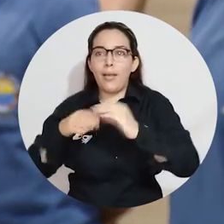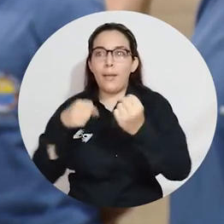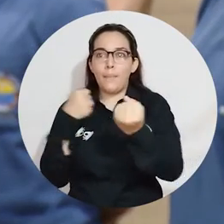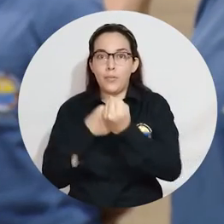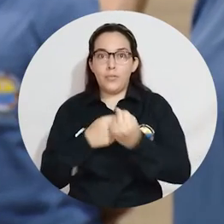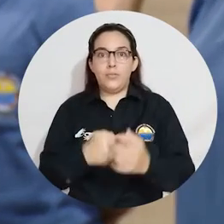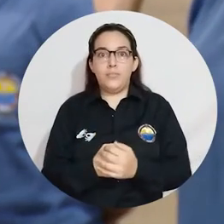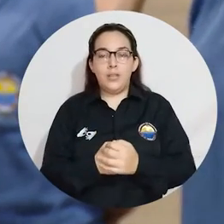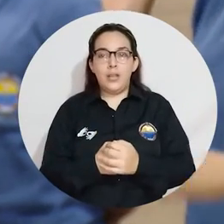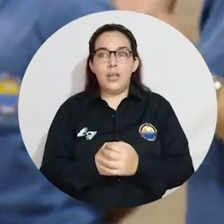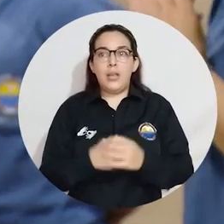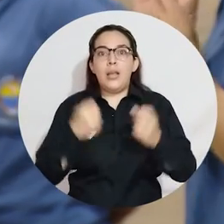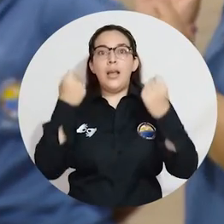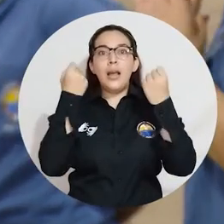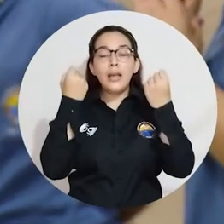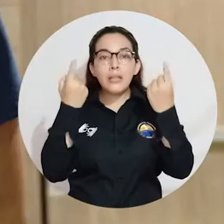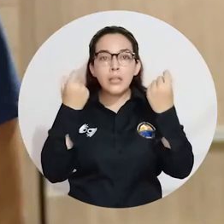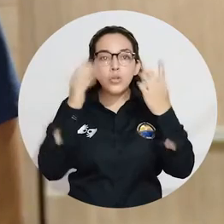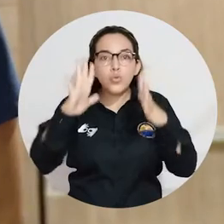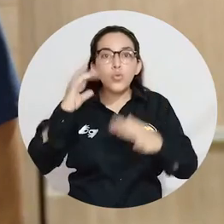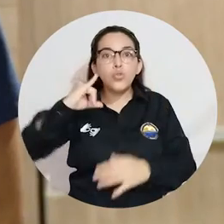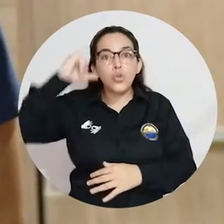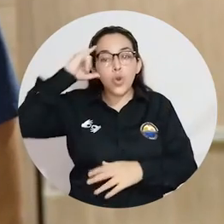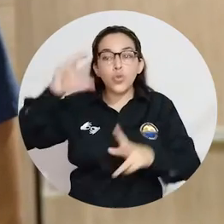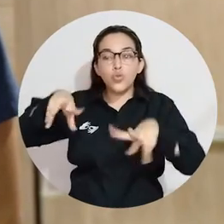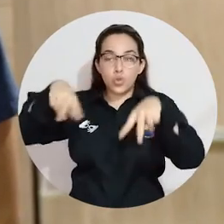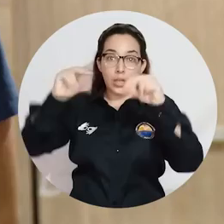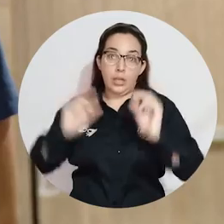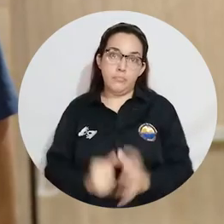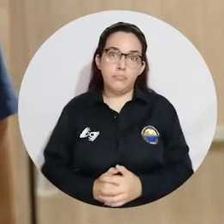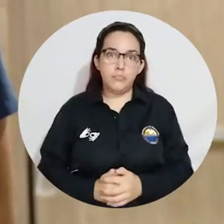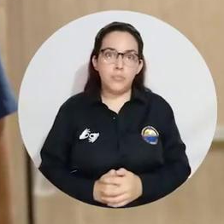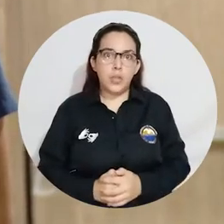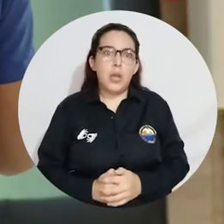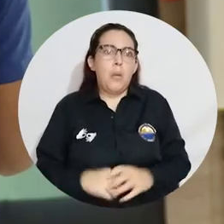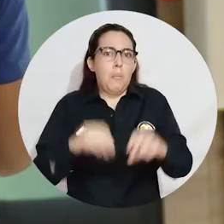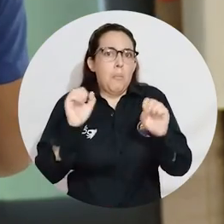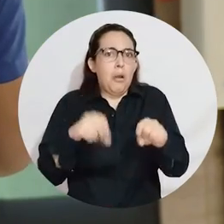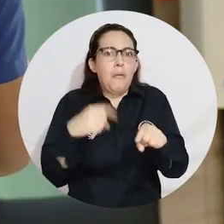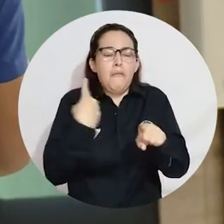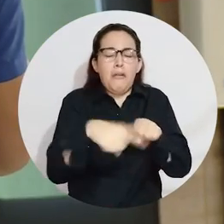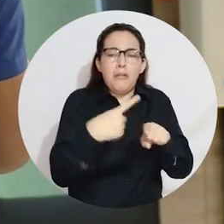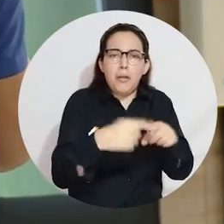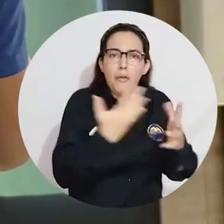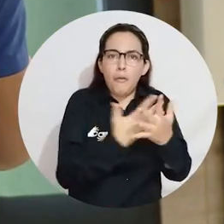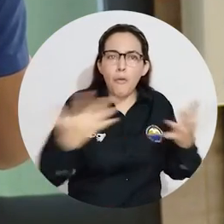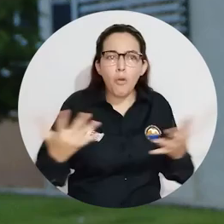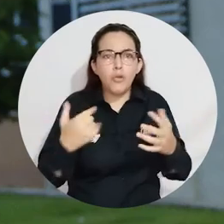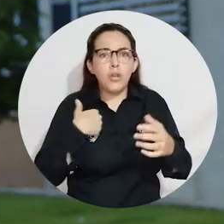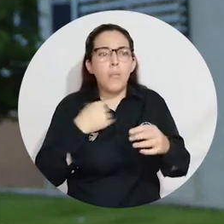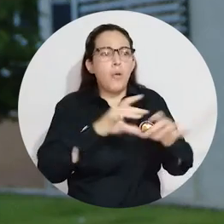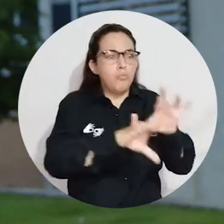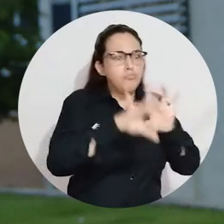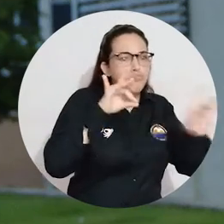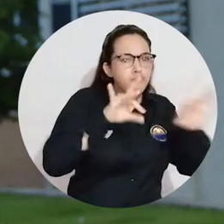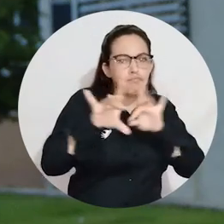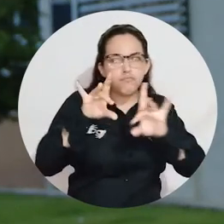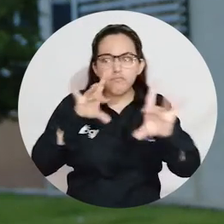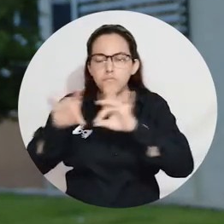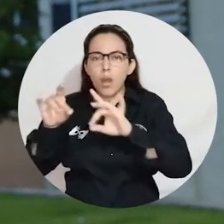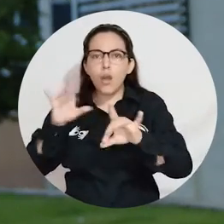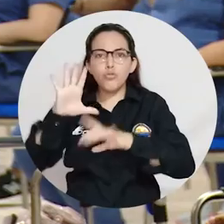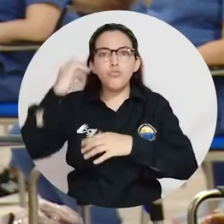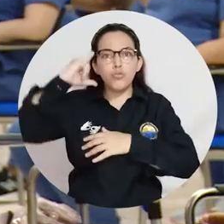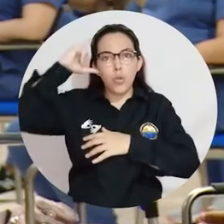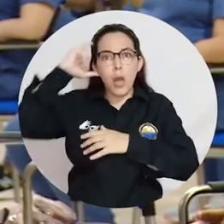comprender muchos conceptos de la psicología social. Digamos que se puede tomar muchas cosas, rescatar muchas cosas de la psicología